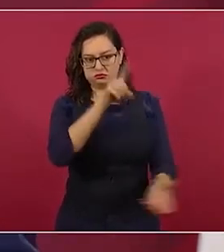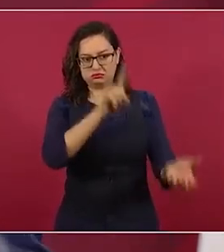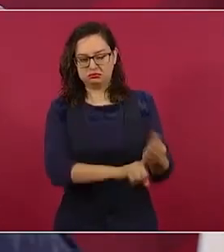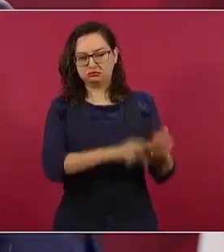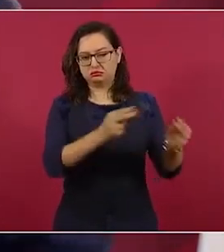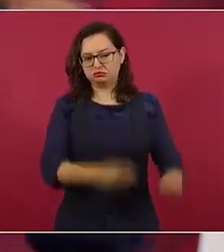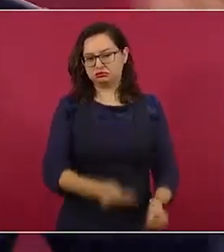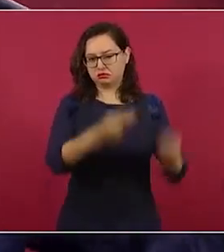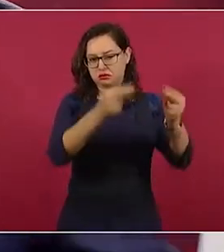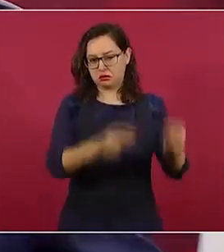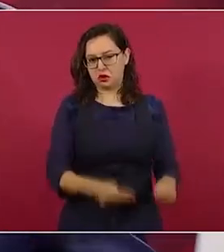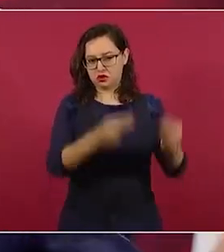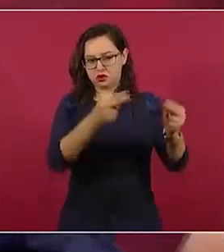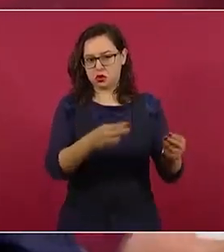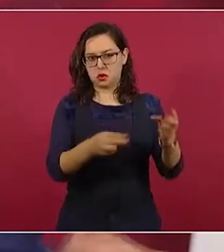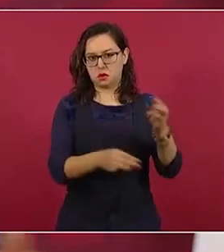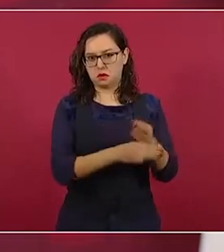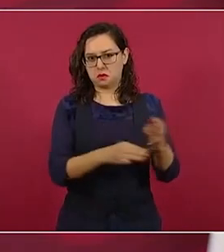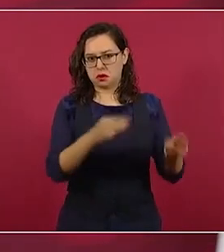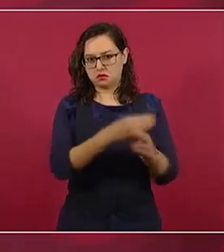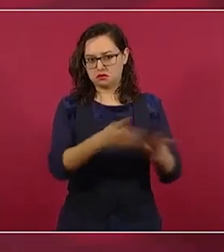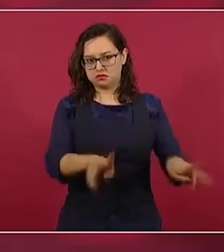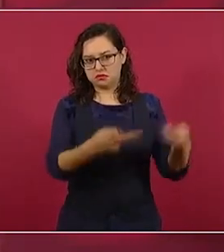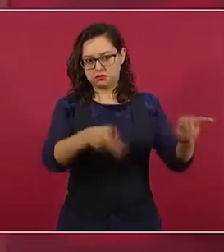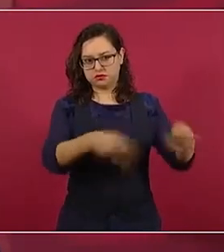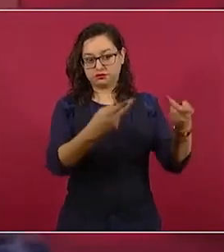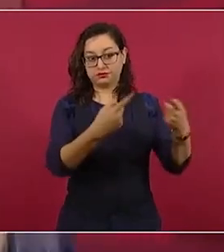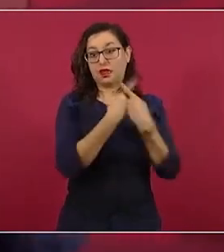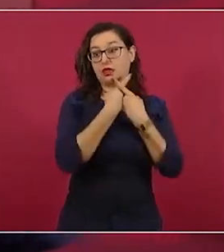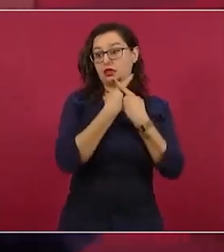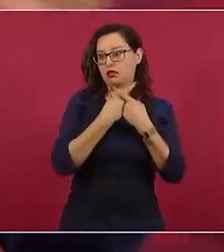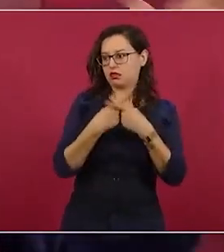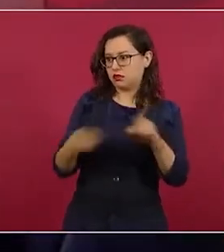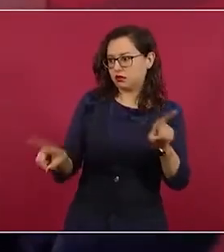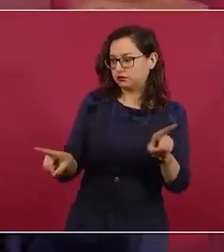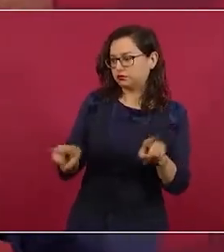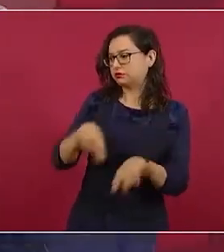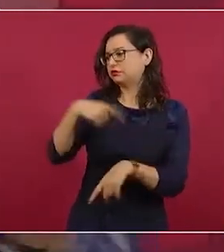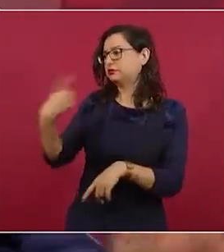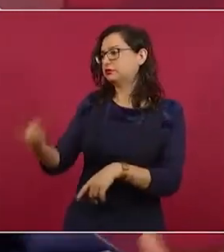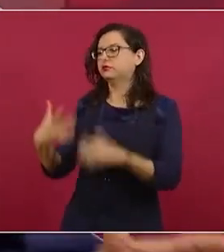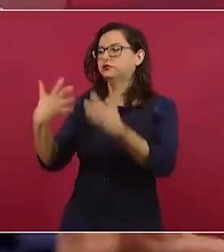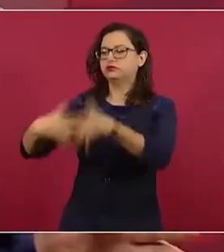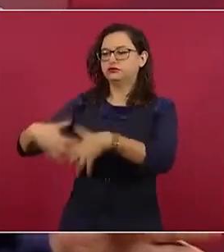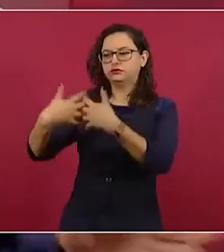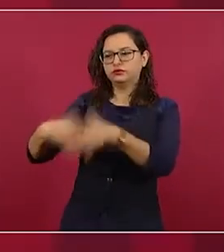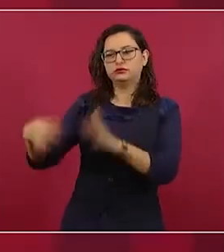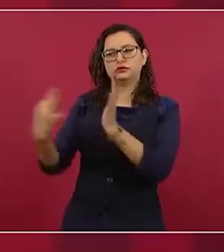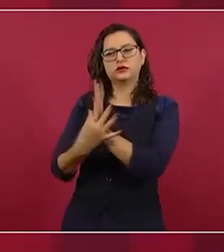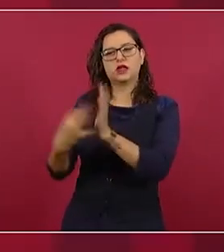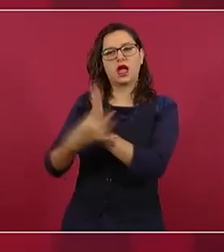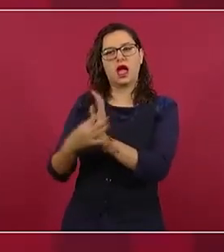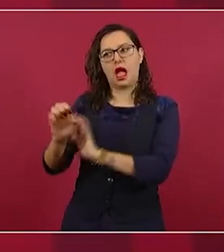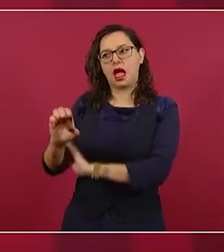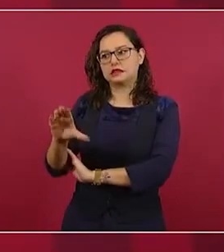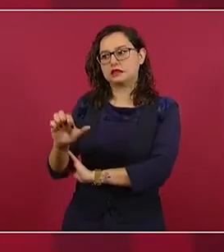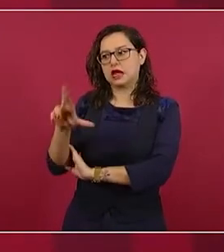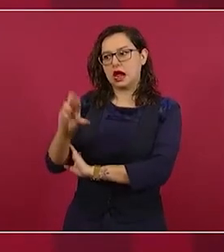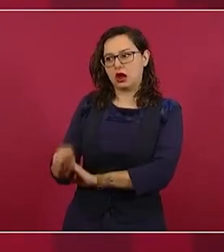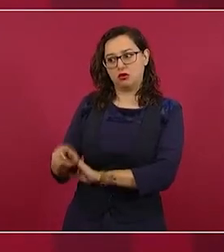Pero los oxos, que están iluminados todo el tiempo, ¿por qué? Porque pagan